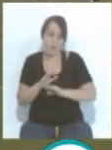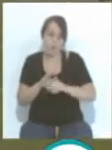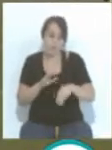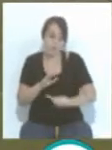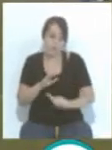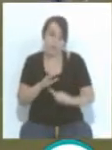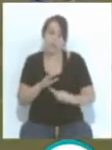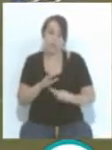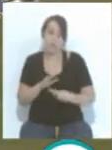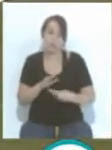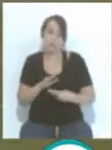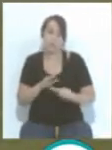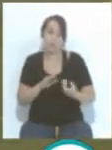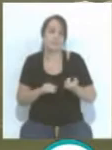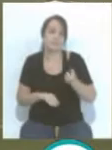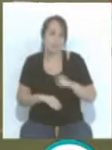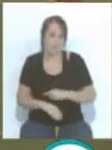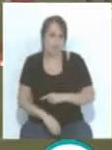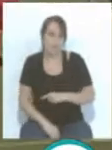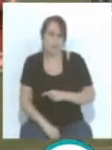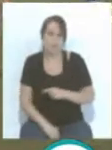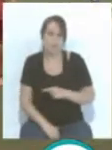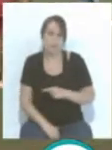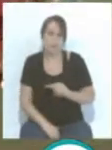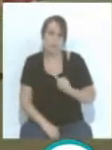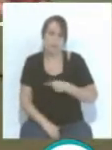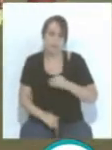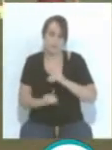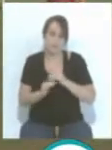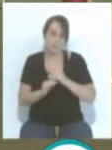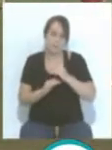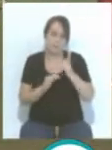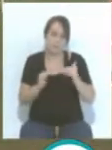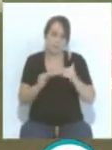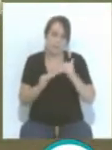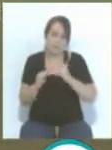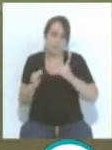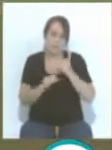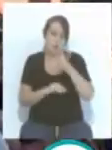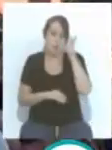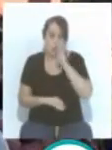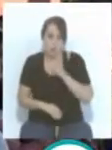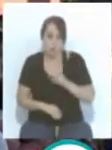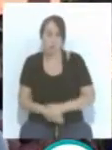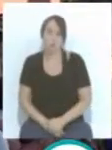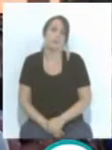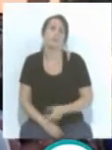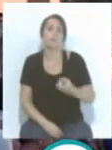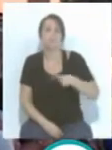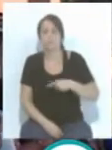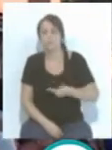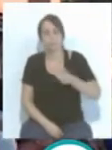división, inclusive de división de honor ahora que, ¿cómo se denomina? un caso clave, y estaban acostumbrados, era